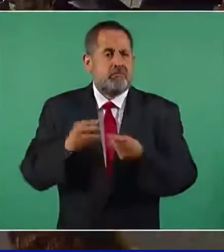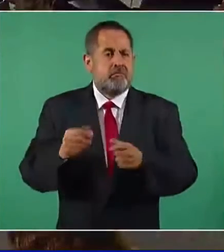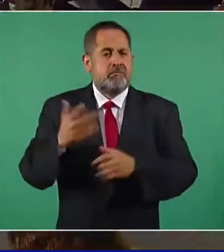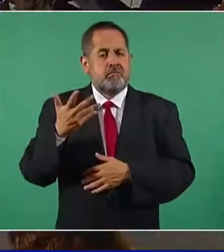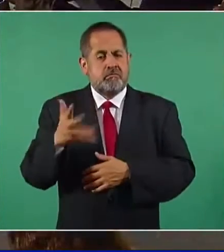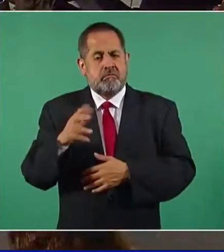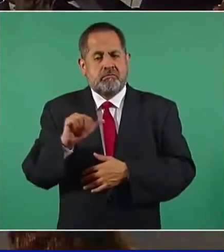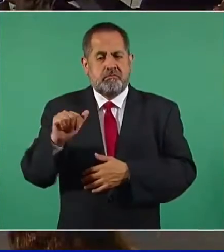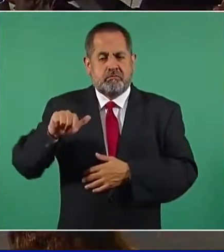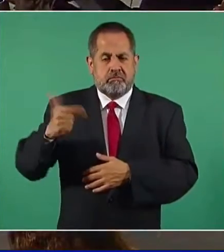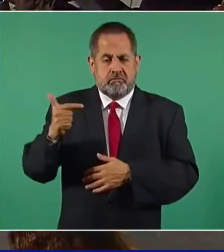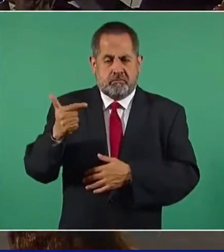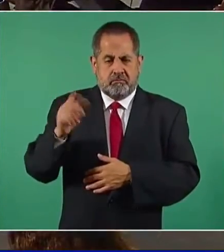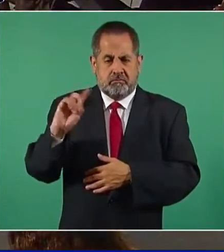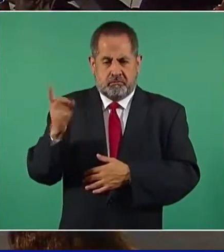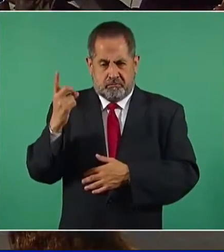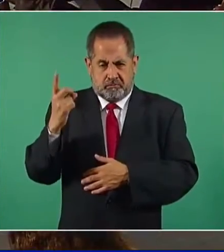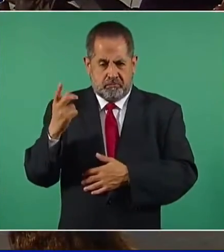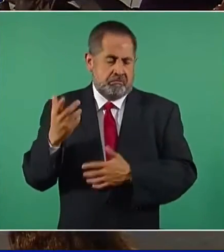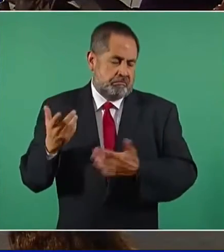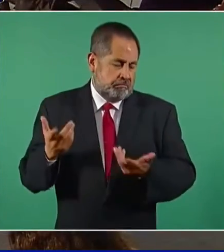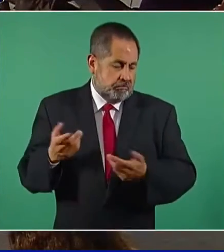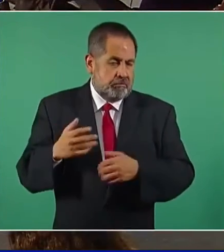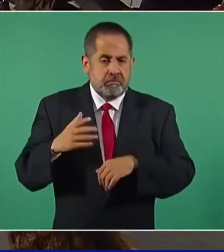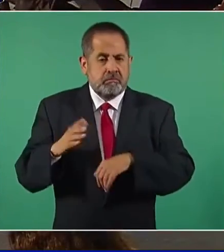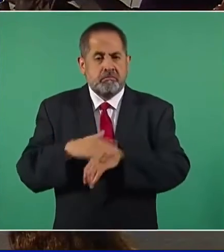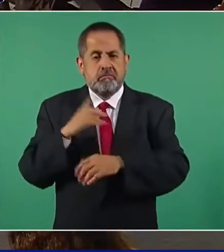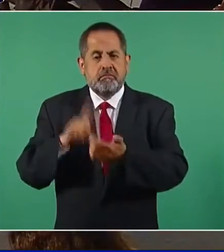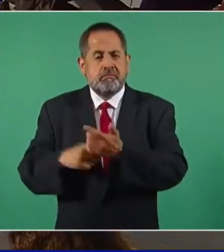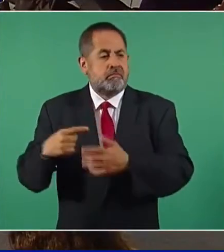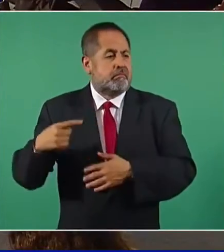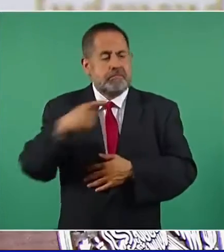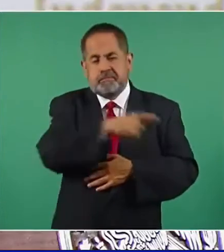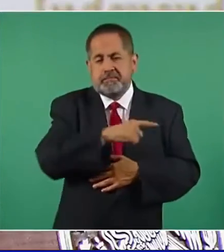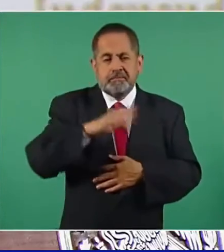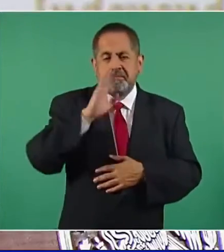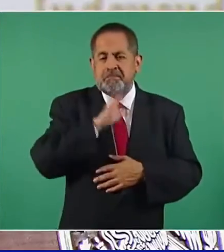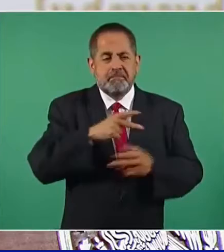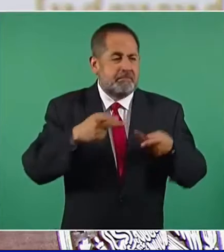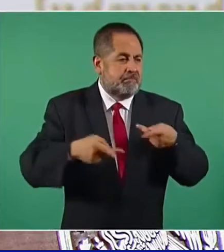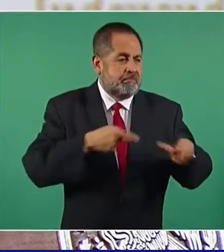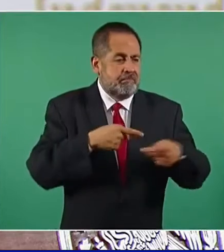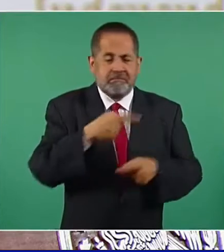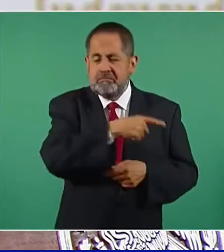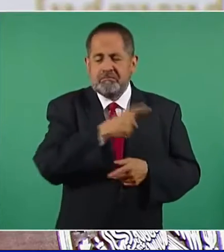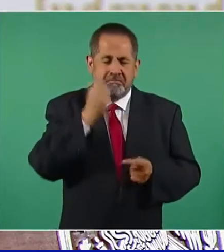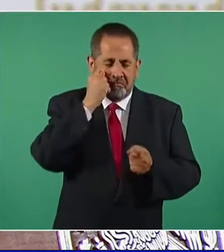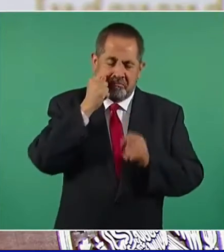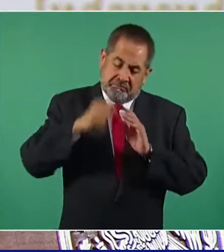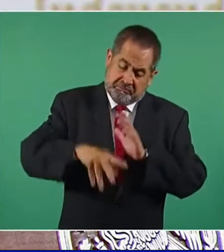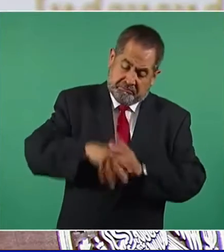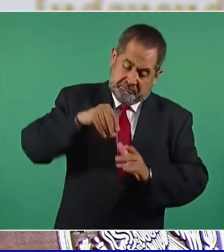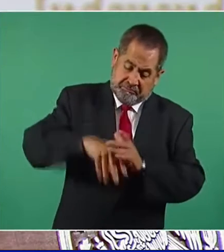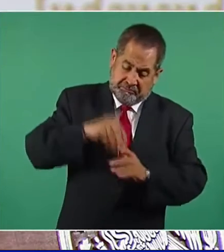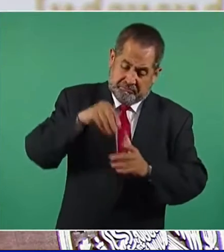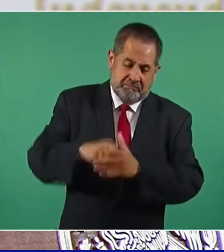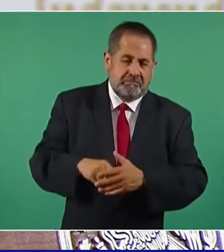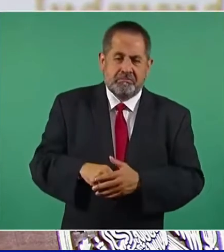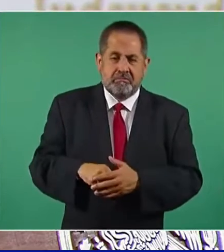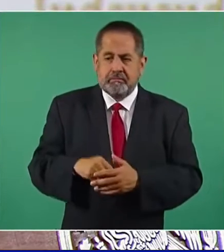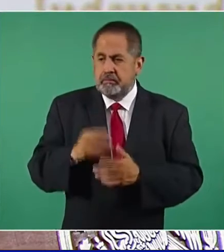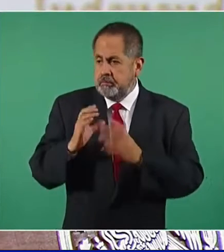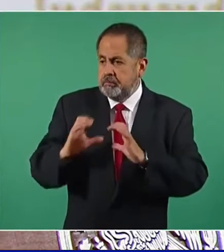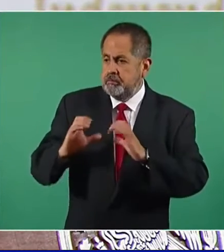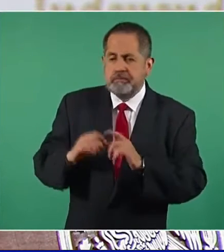Por la mala planeación, porque lo que les importaba no era extraer el petróleo, sino entregar contratos